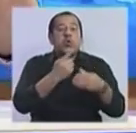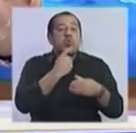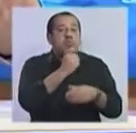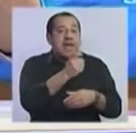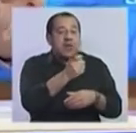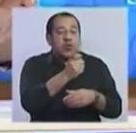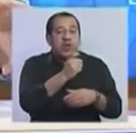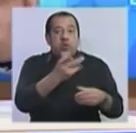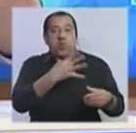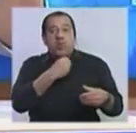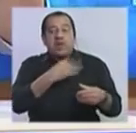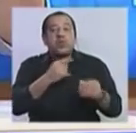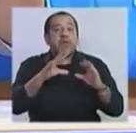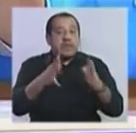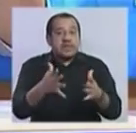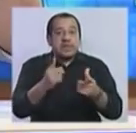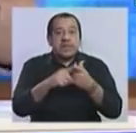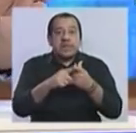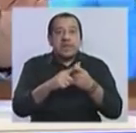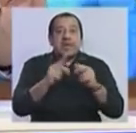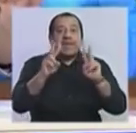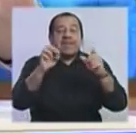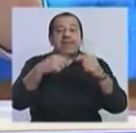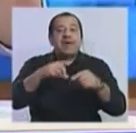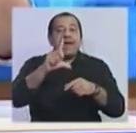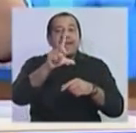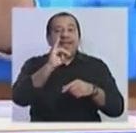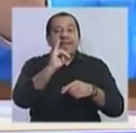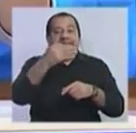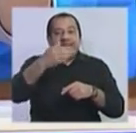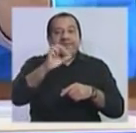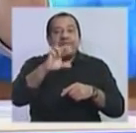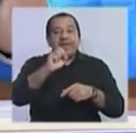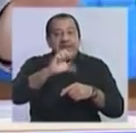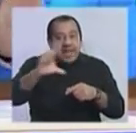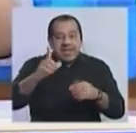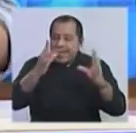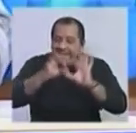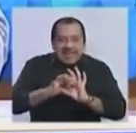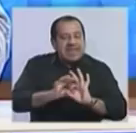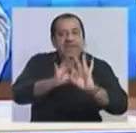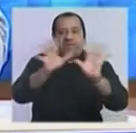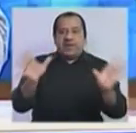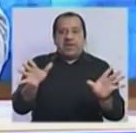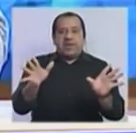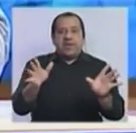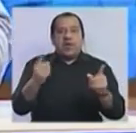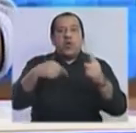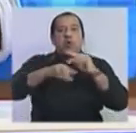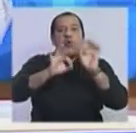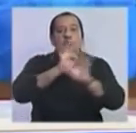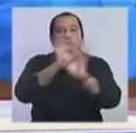ha dominado el enfoque liberal, herrerista o de Talvi